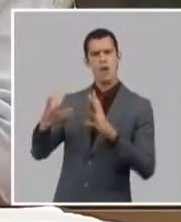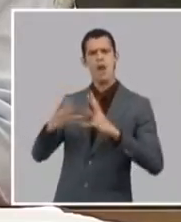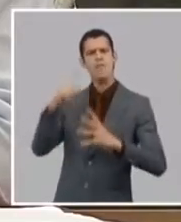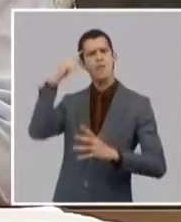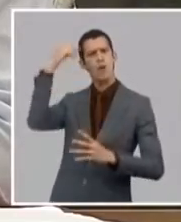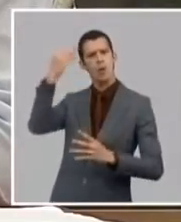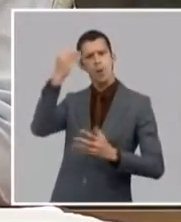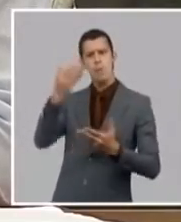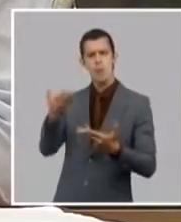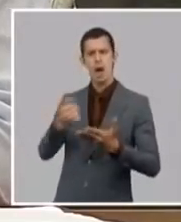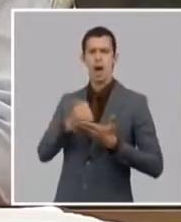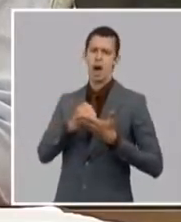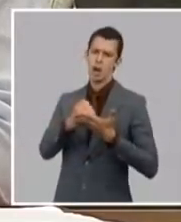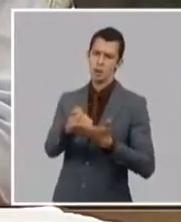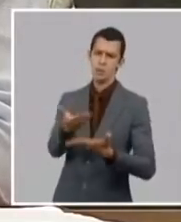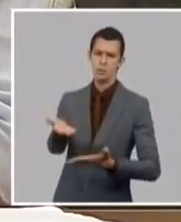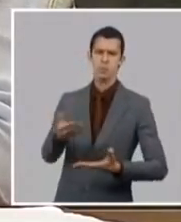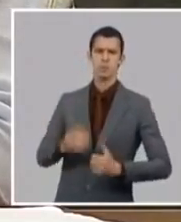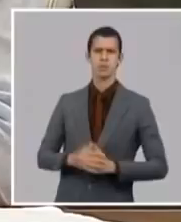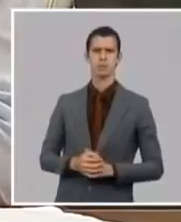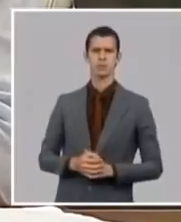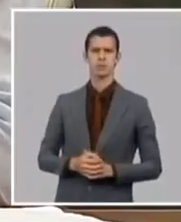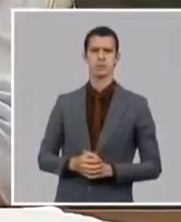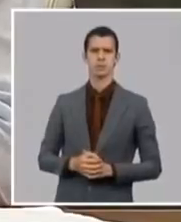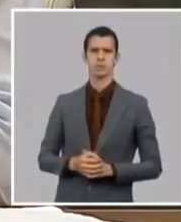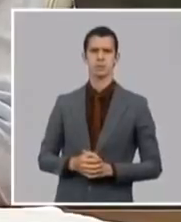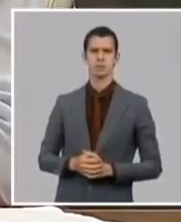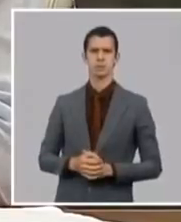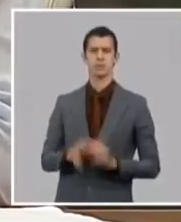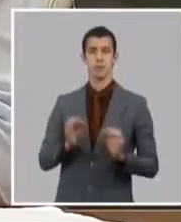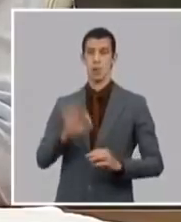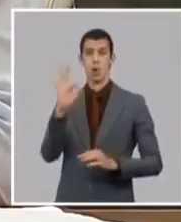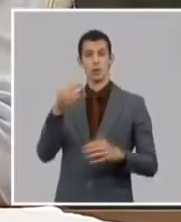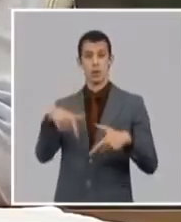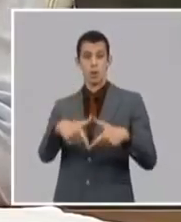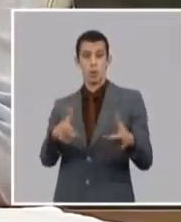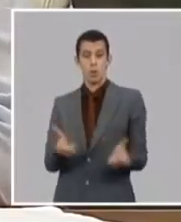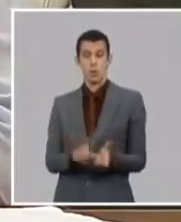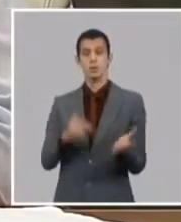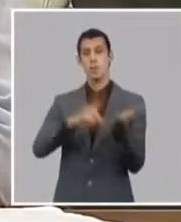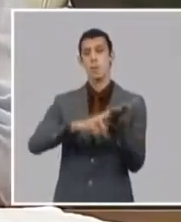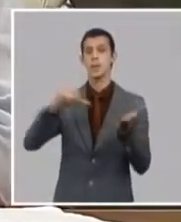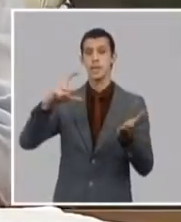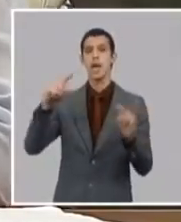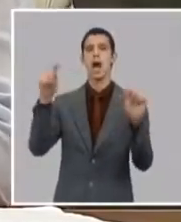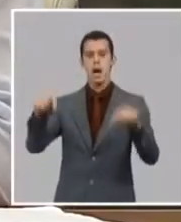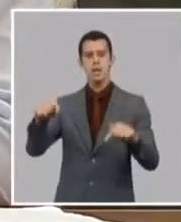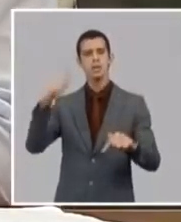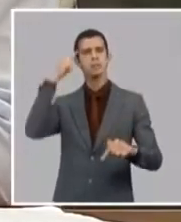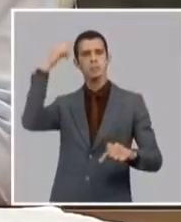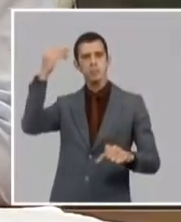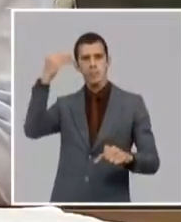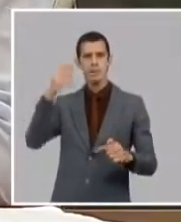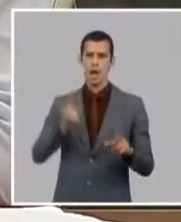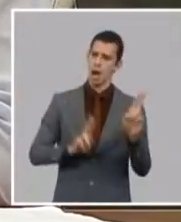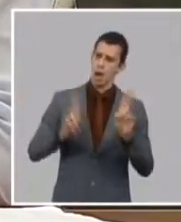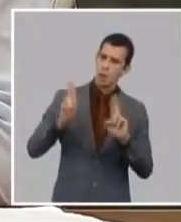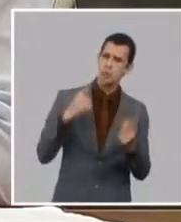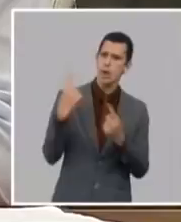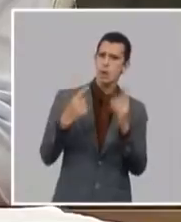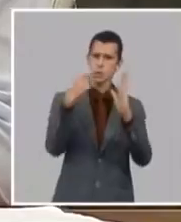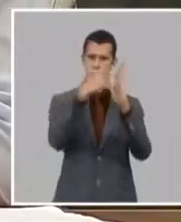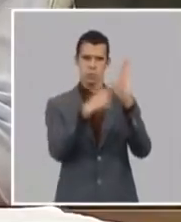las prioridades en las directrices del congreso del estado congreso del partido en la atención cómo fortalecemos la atención a las comunidades